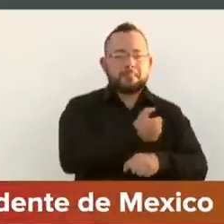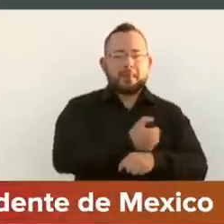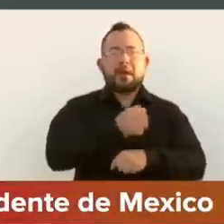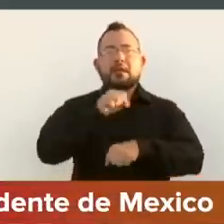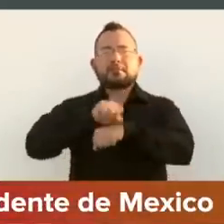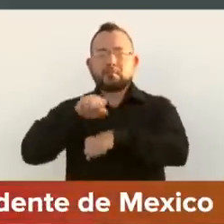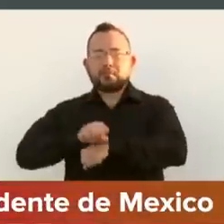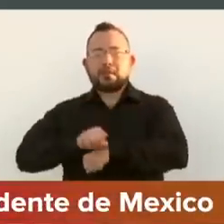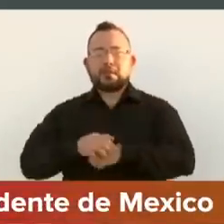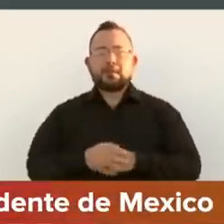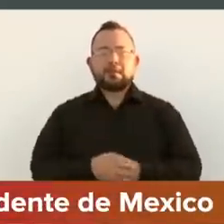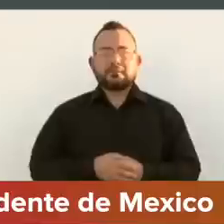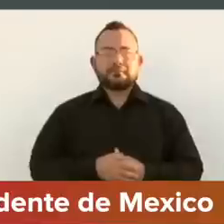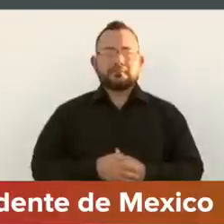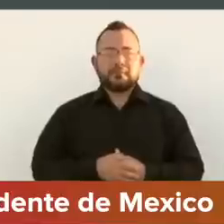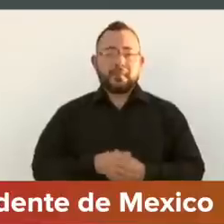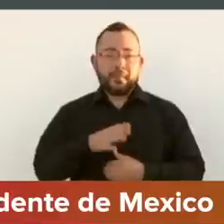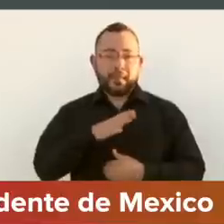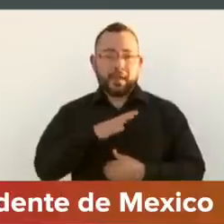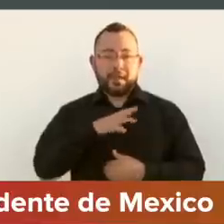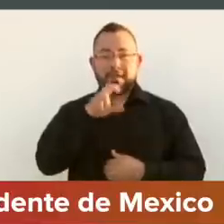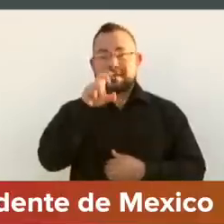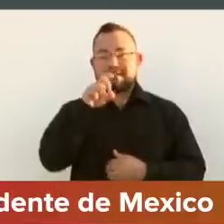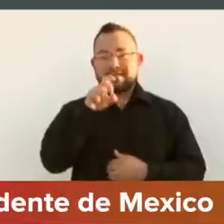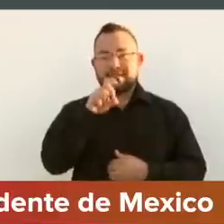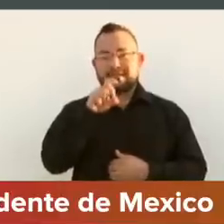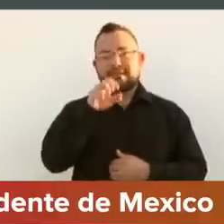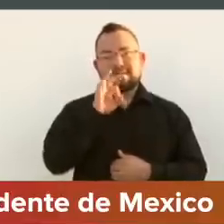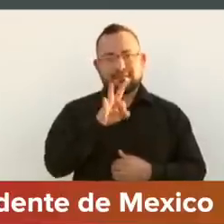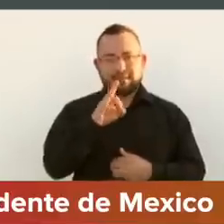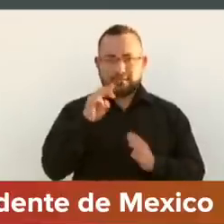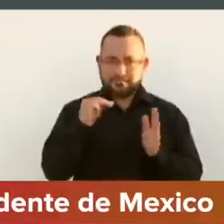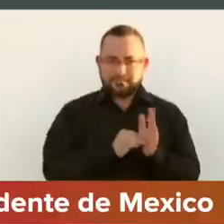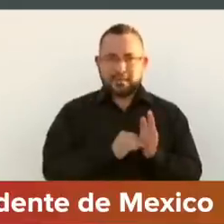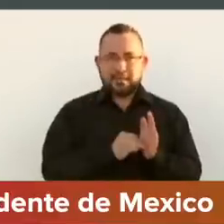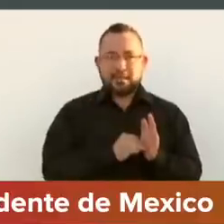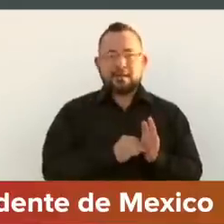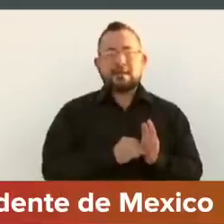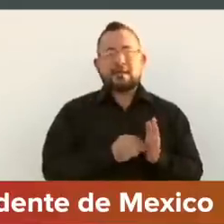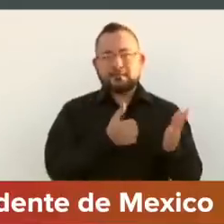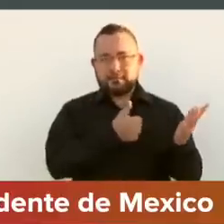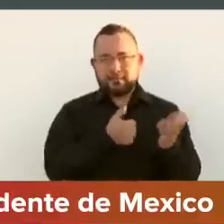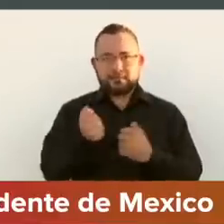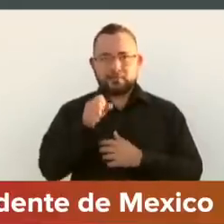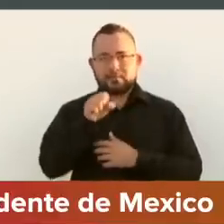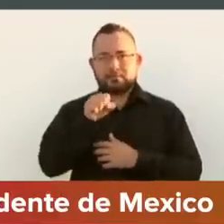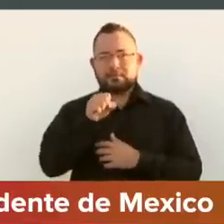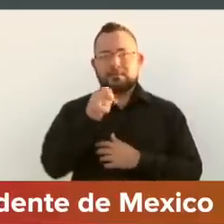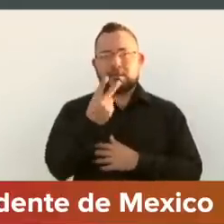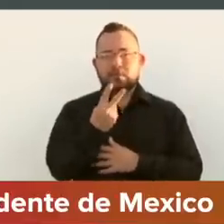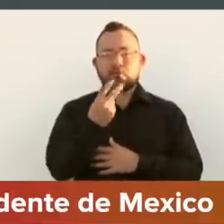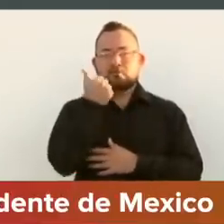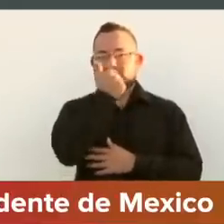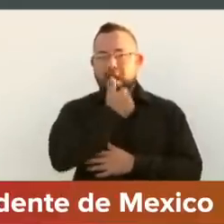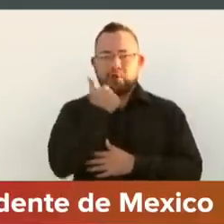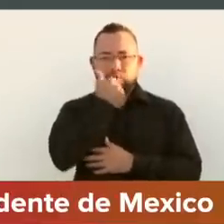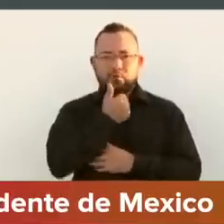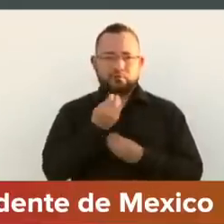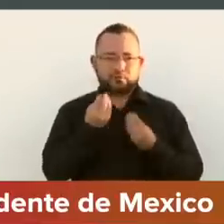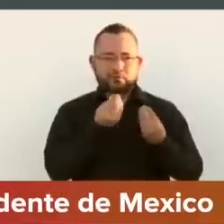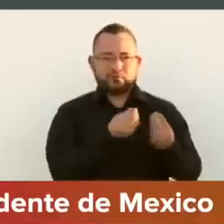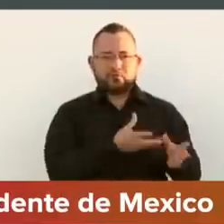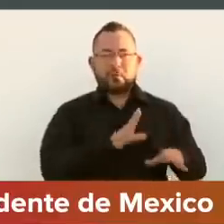Se benefician 33.662 alumnos. Aquí